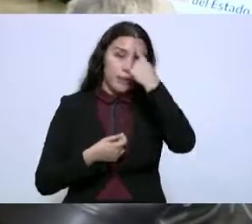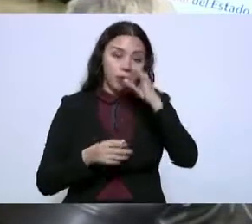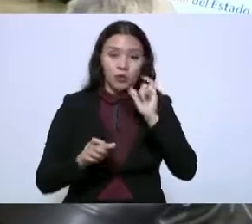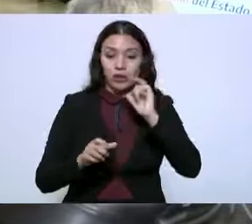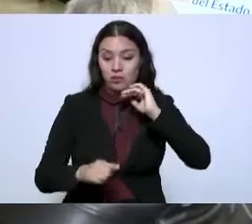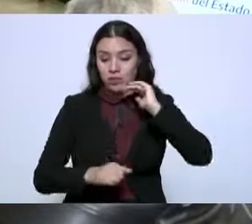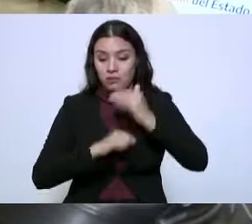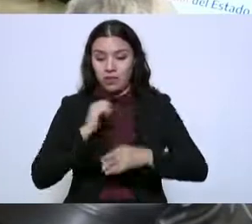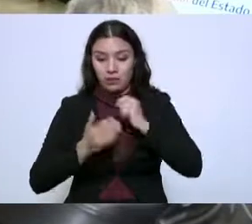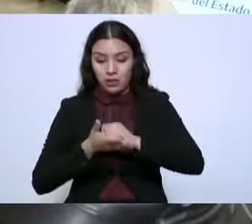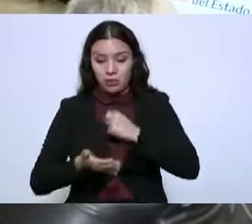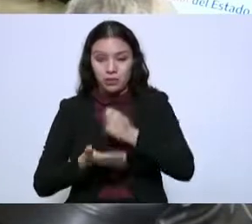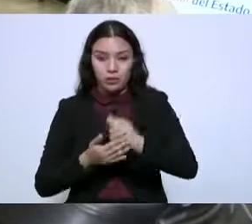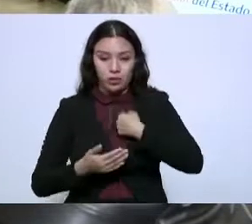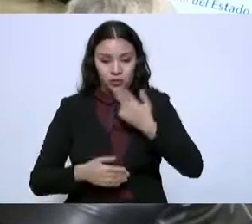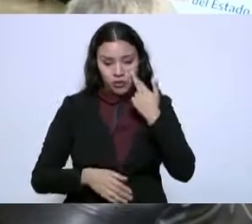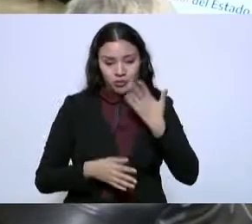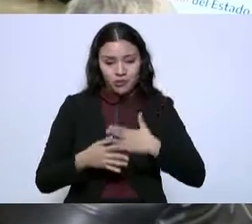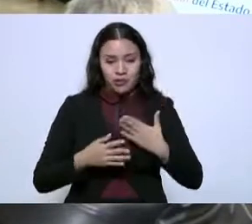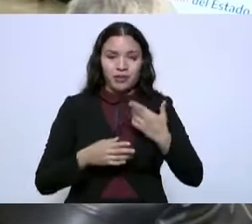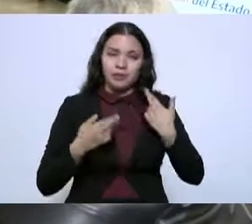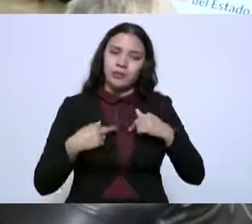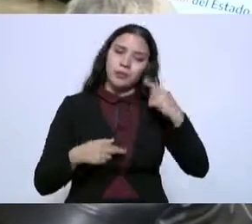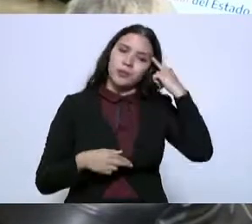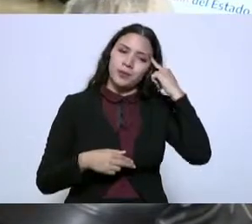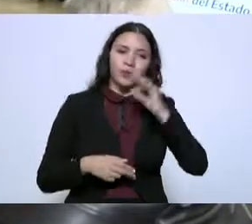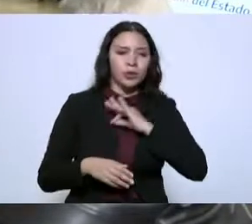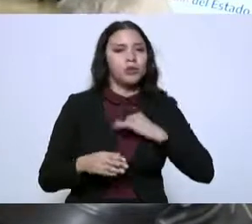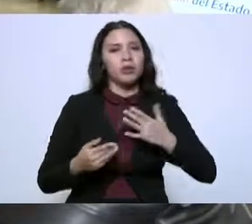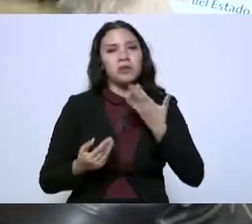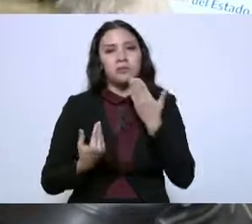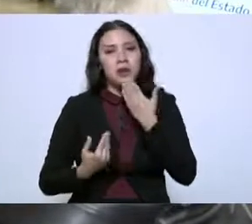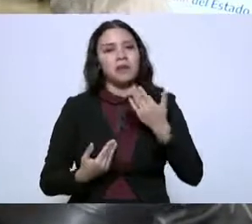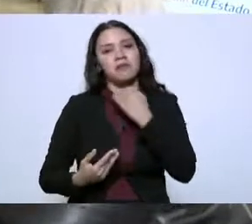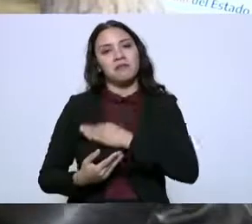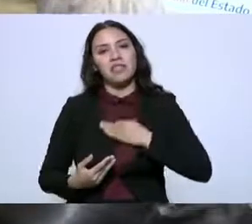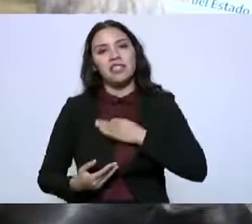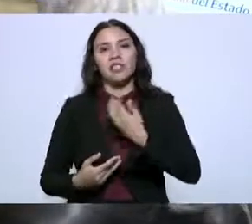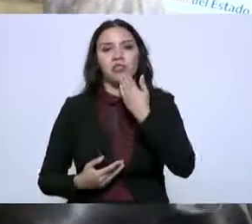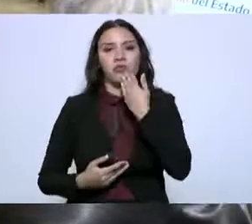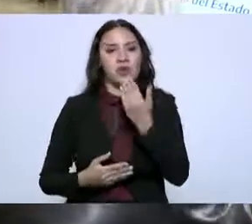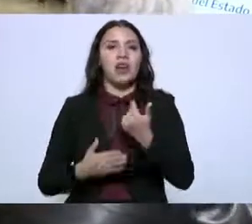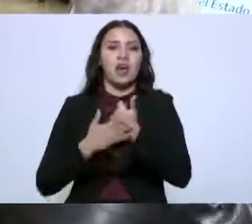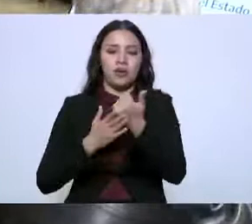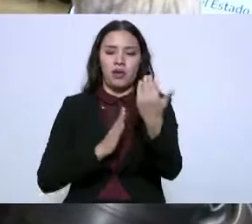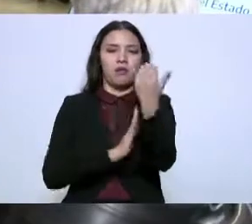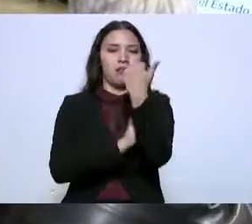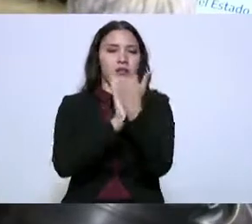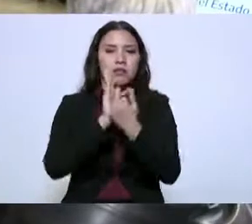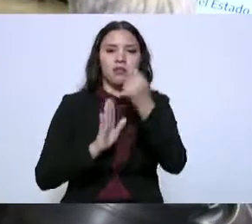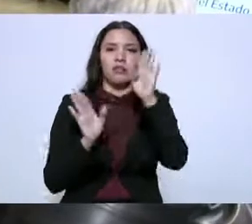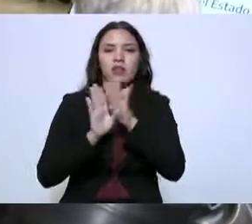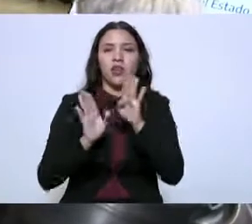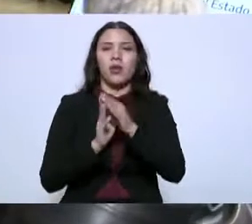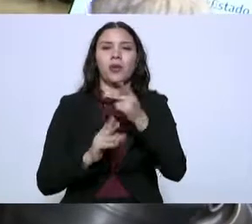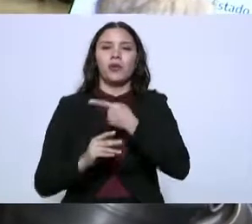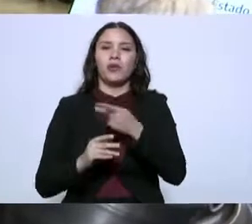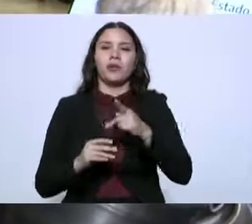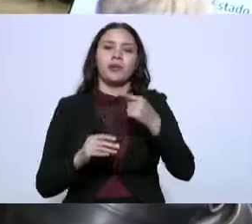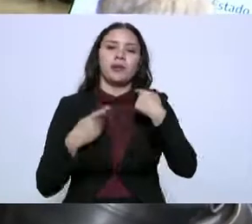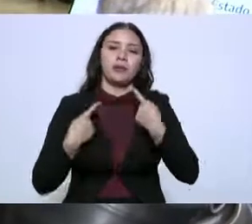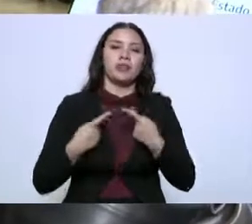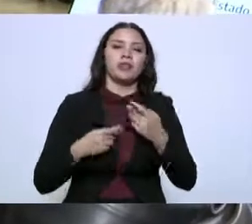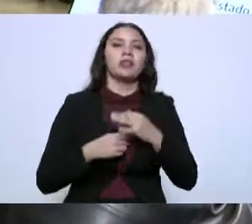administración podamos estar contentos de saber que contribuimos a disminuir el porcentaje de pobreza y